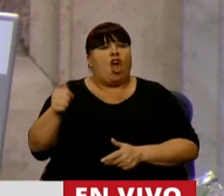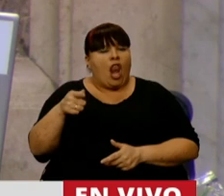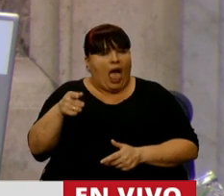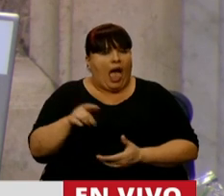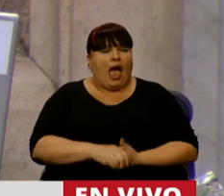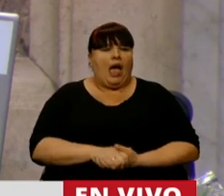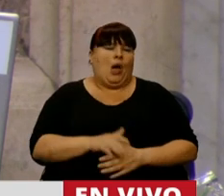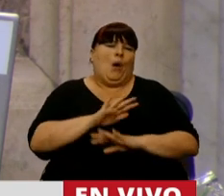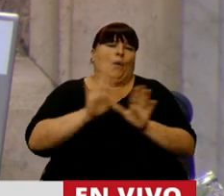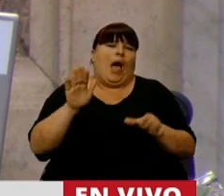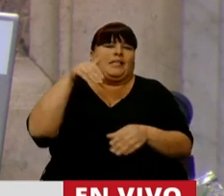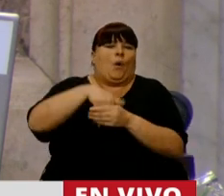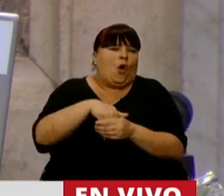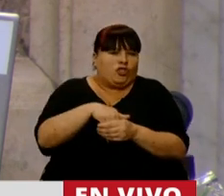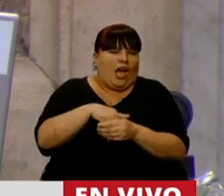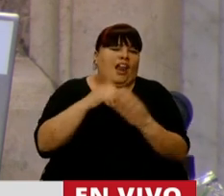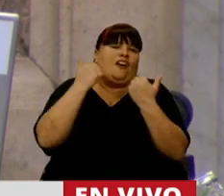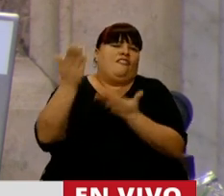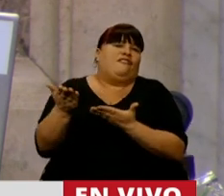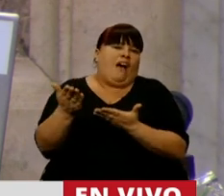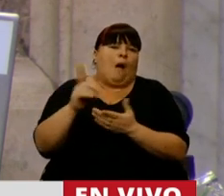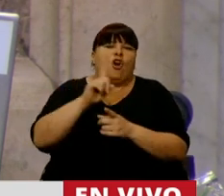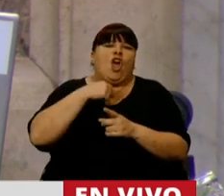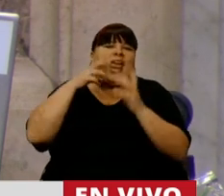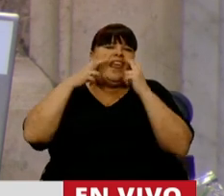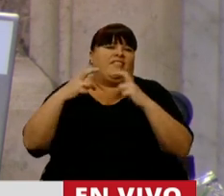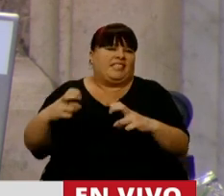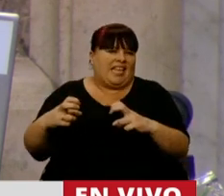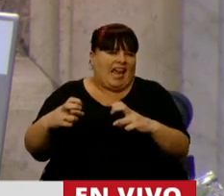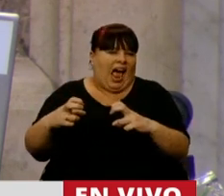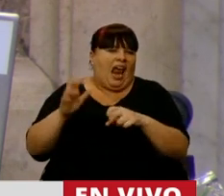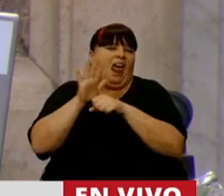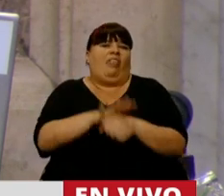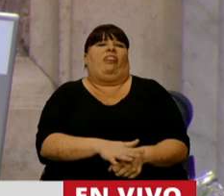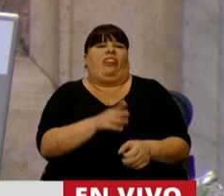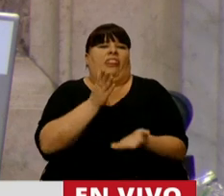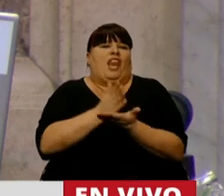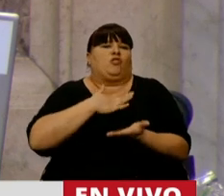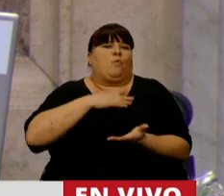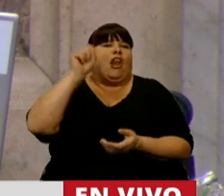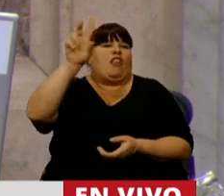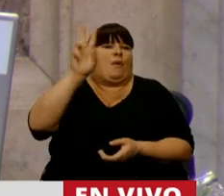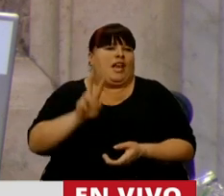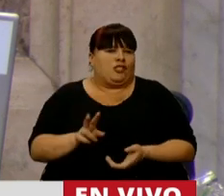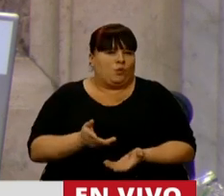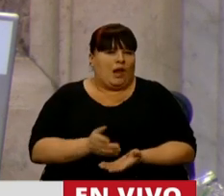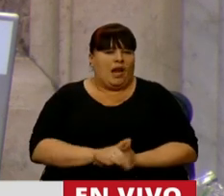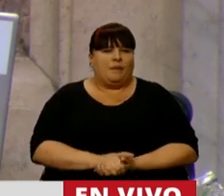que deje de votar a favor de que no se investigue la vulneración de los derechos humanos en Venezuela.